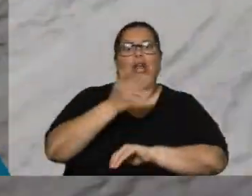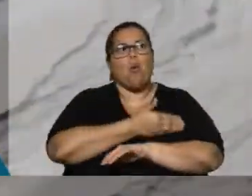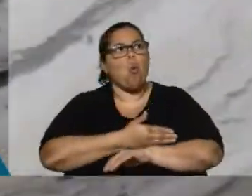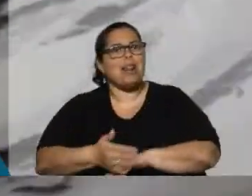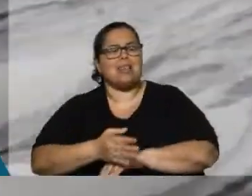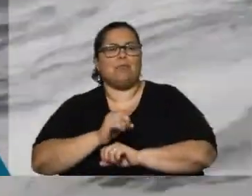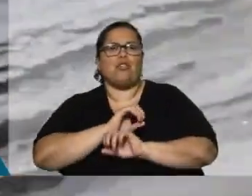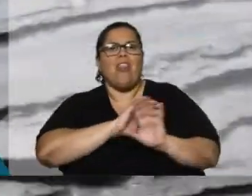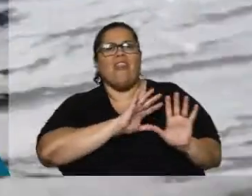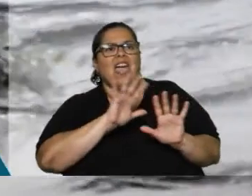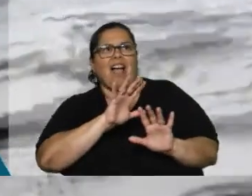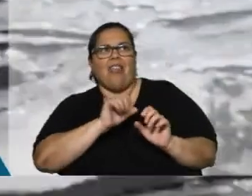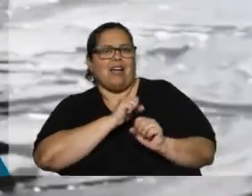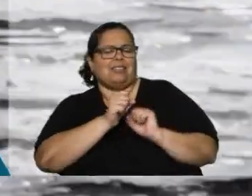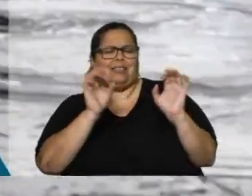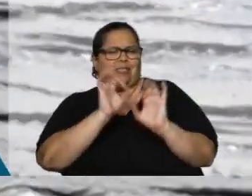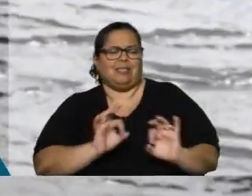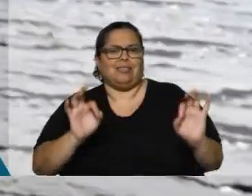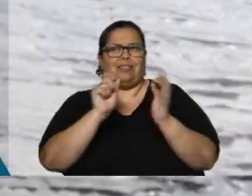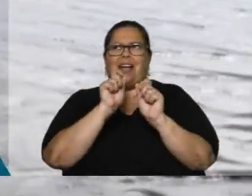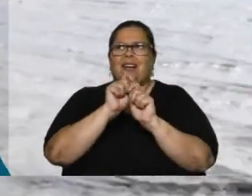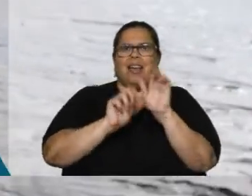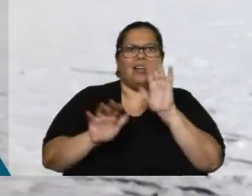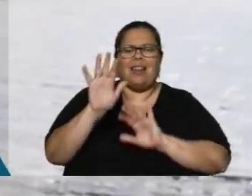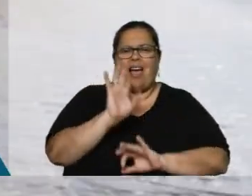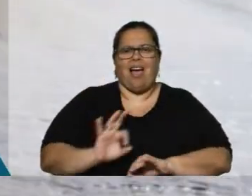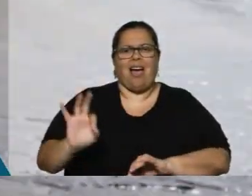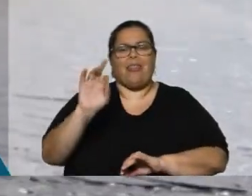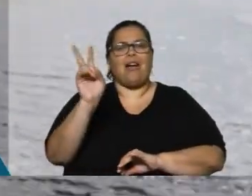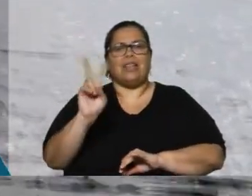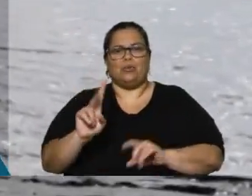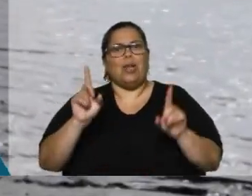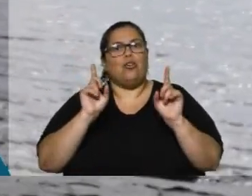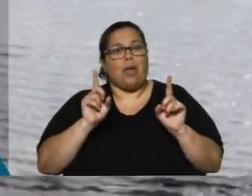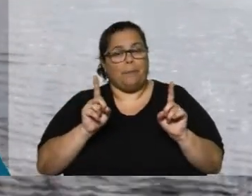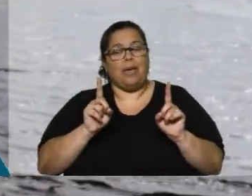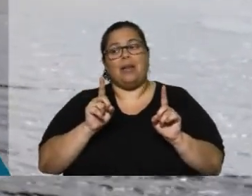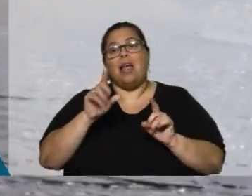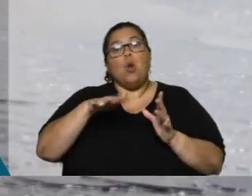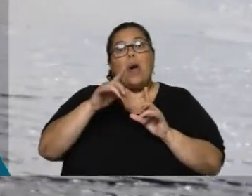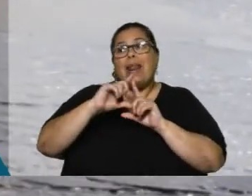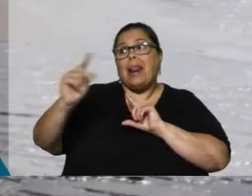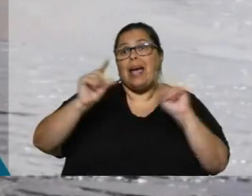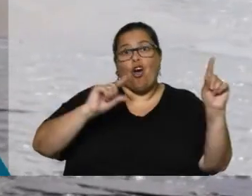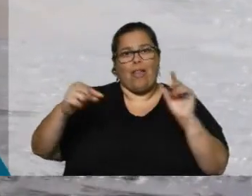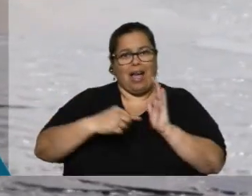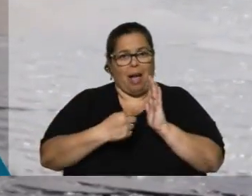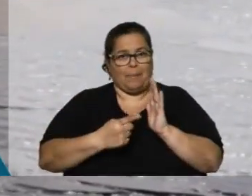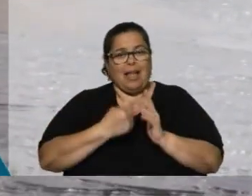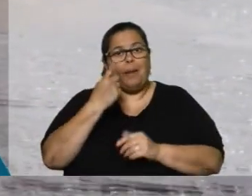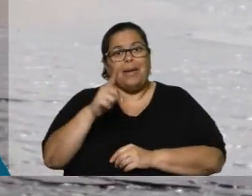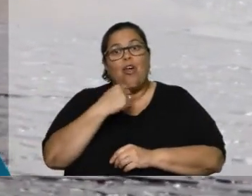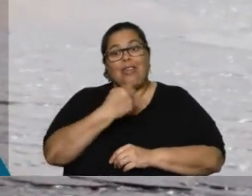Venezuela enfrenta fallas diarias en el suministro eléctrico, especialmente en regiones alejadas de Caracas. Aunque el gobierno culpa a la